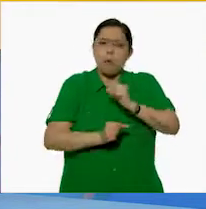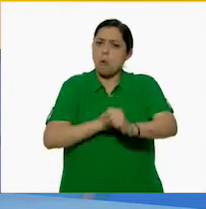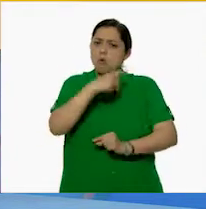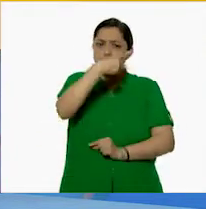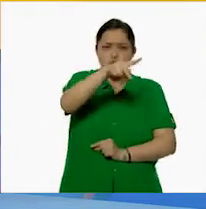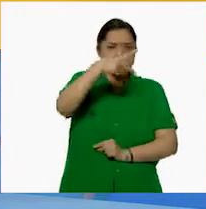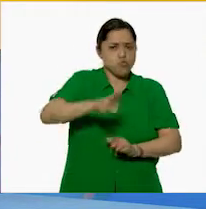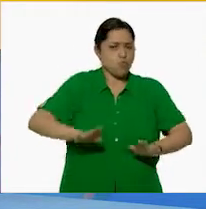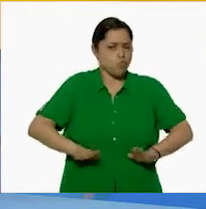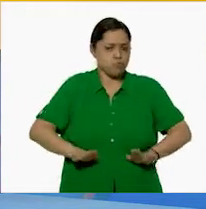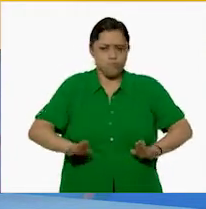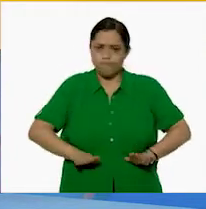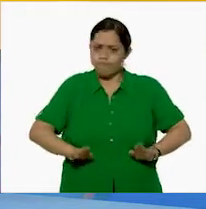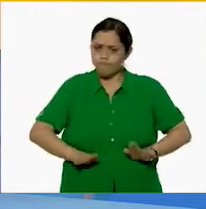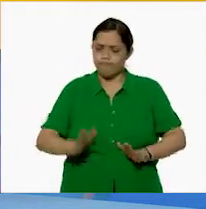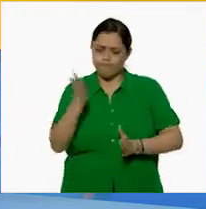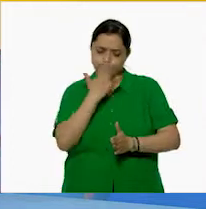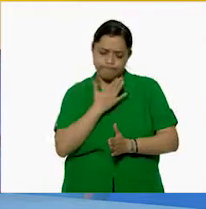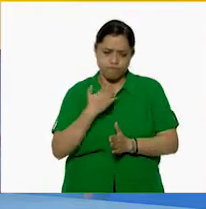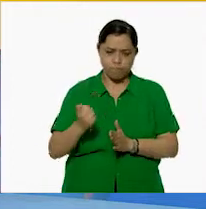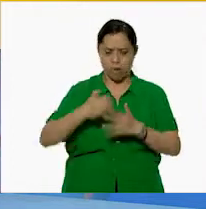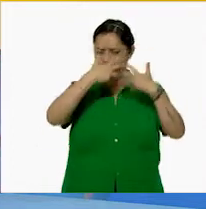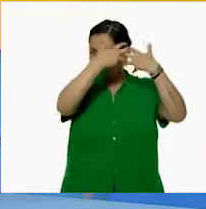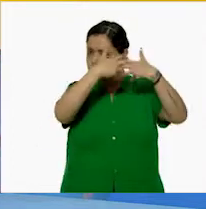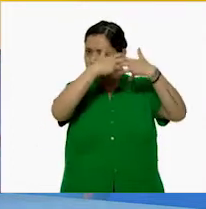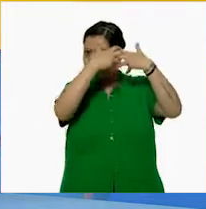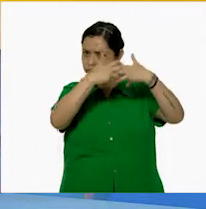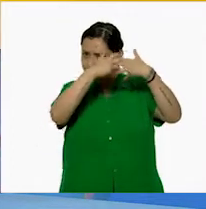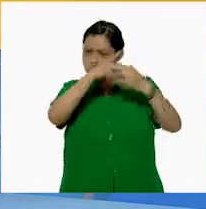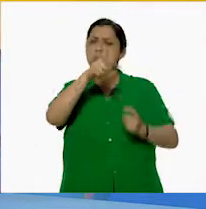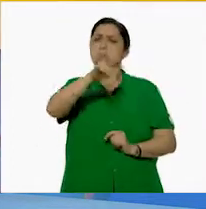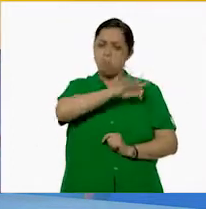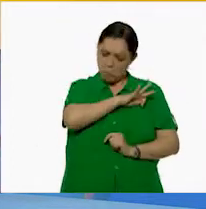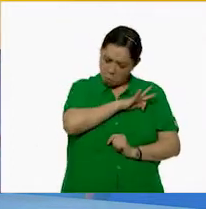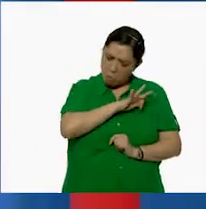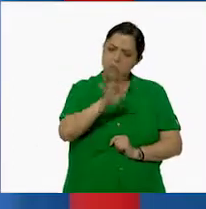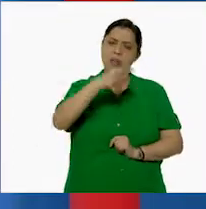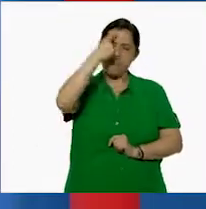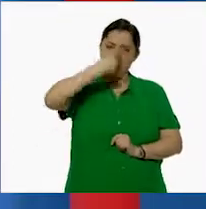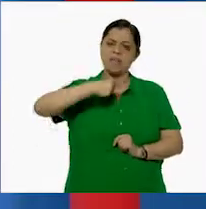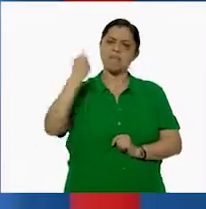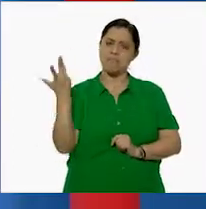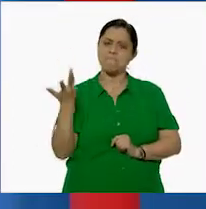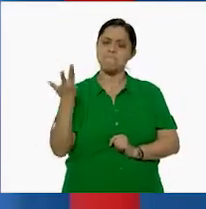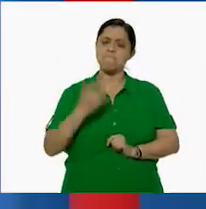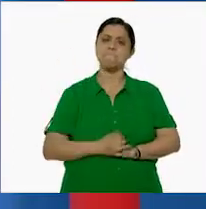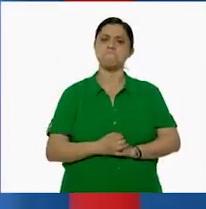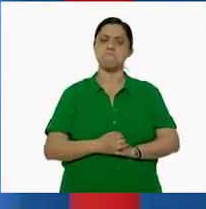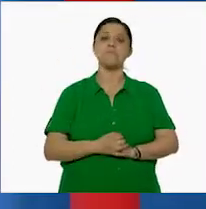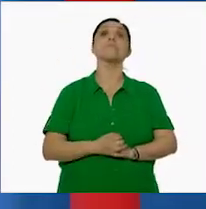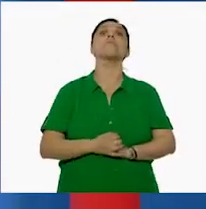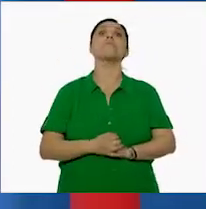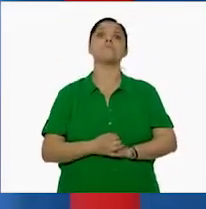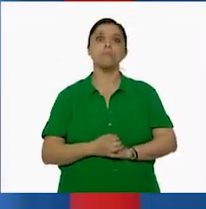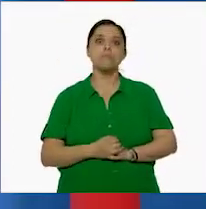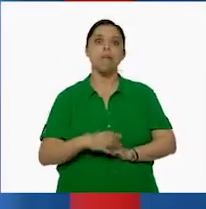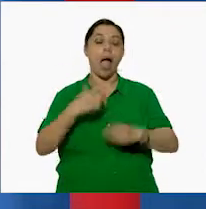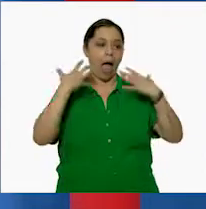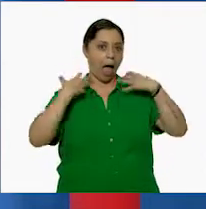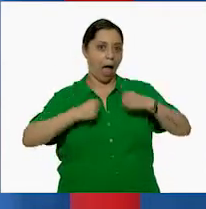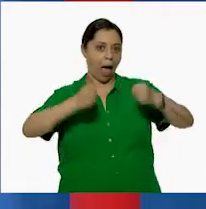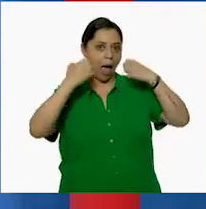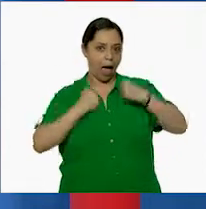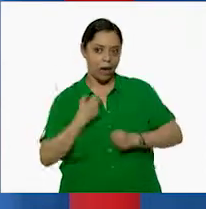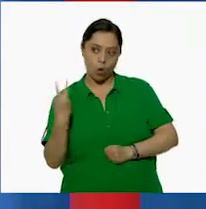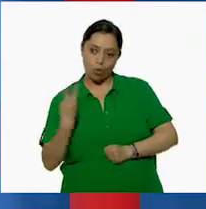de cálculo mental. Lograrán hacerlo con mayor facilidad. Maestro, y qué bueno que ayudamos a Ale a tener el